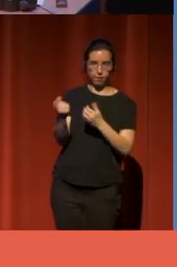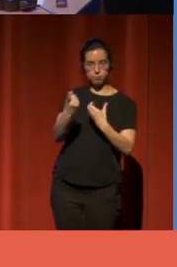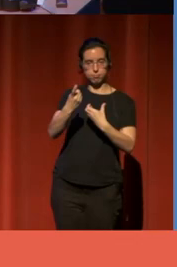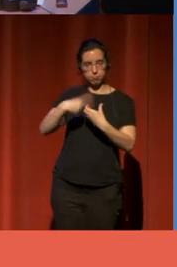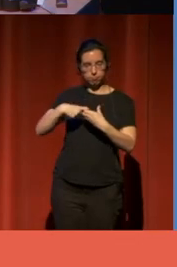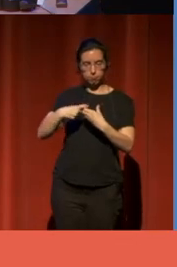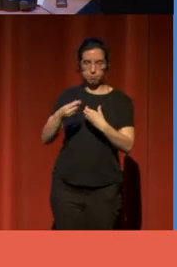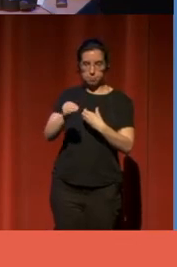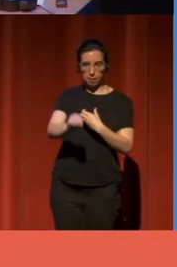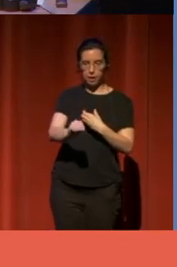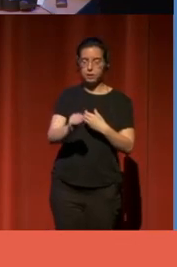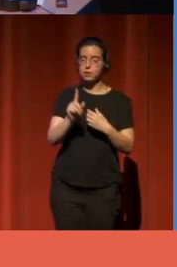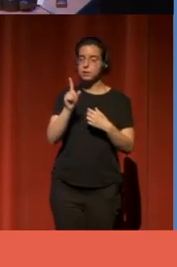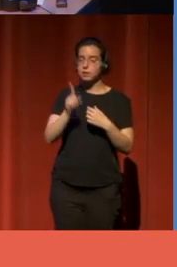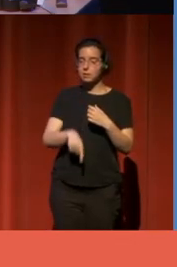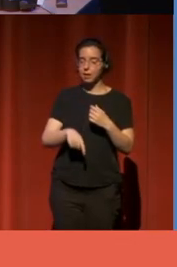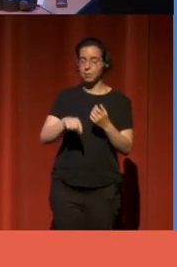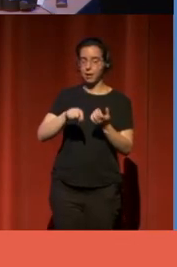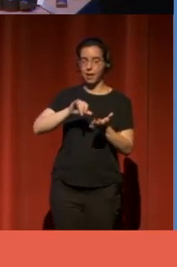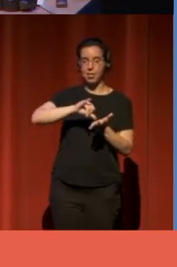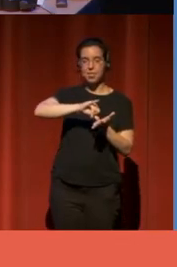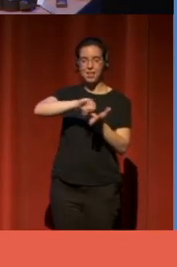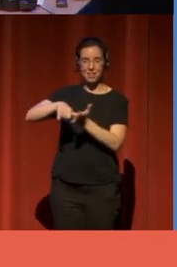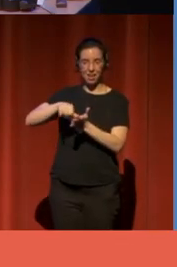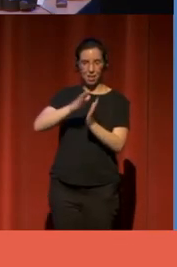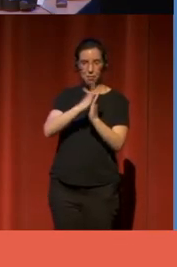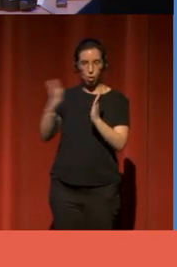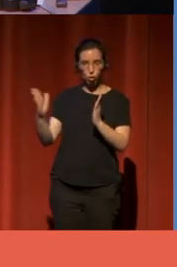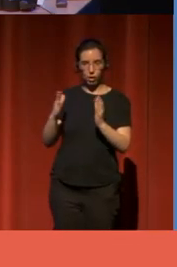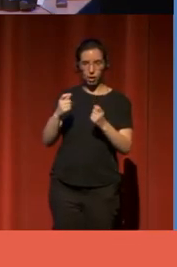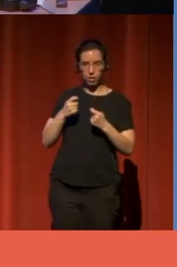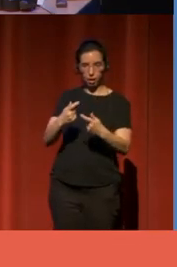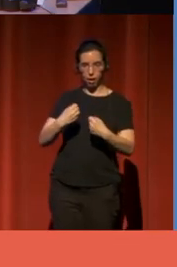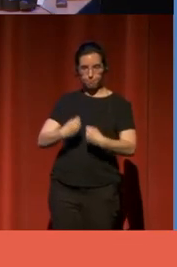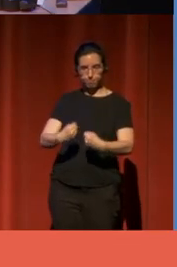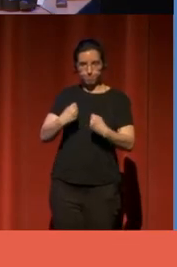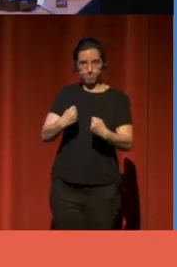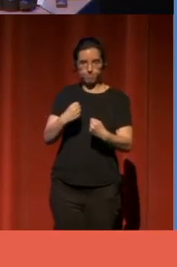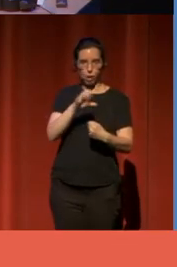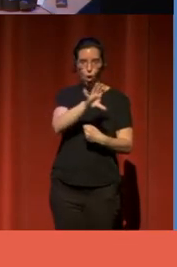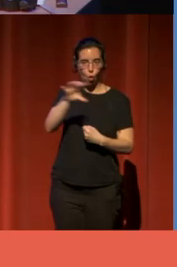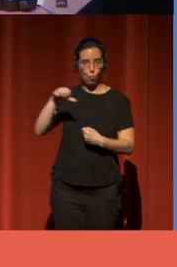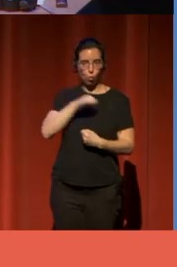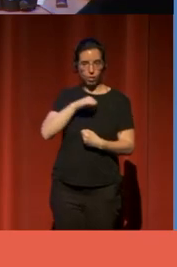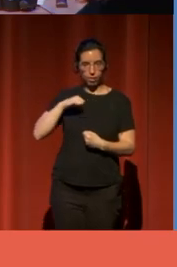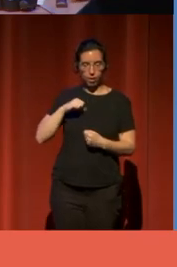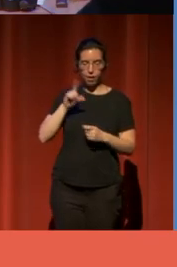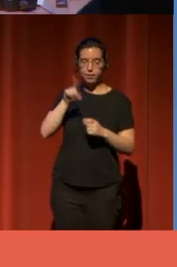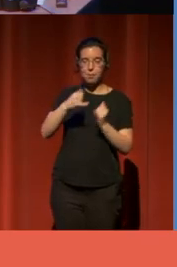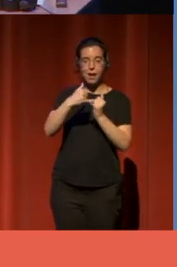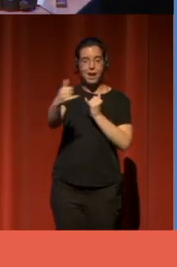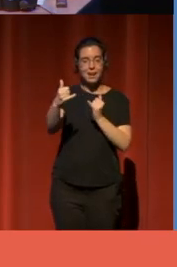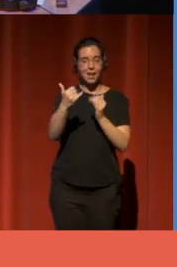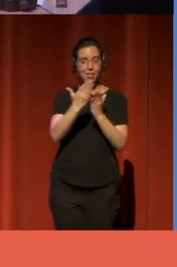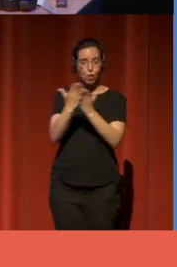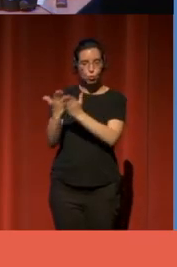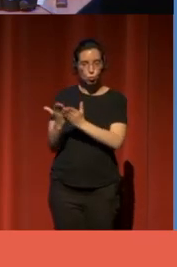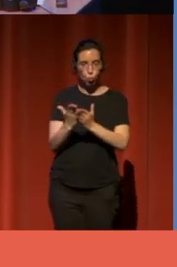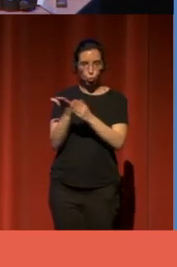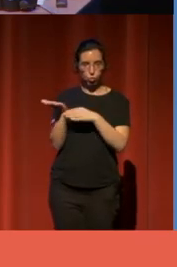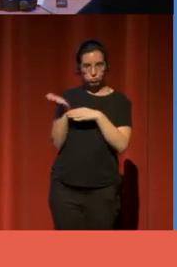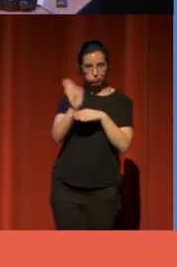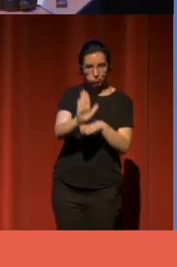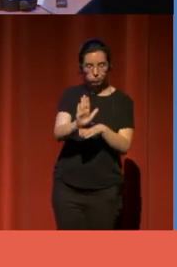a reforzar la centralidad de las bibliotecas dentro de sus comunidades. Proponer líneas de estudio y generar